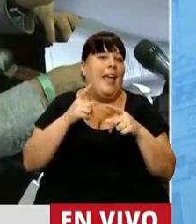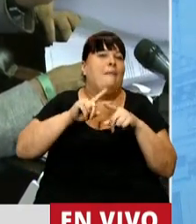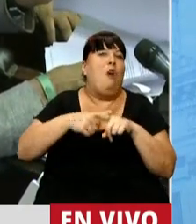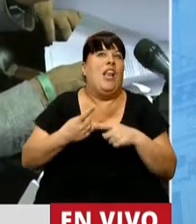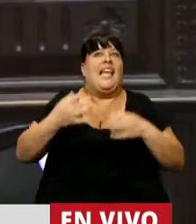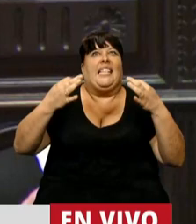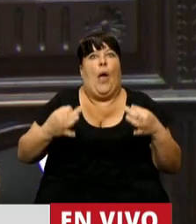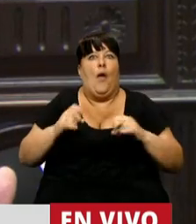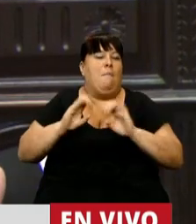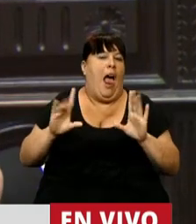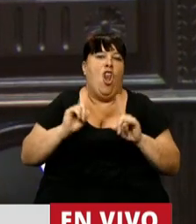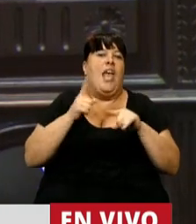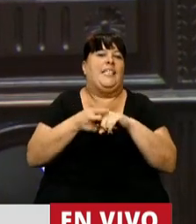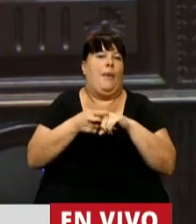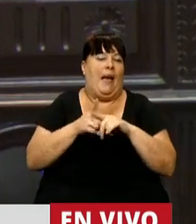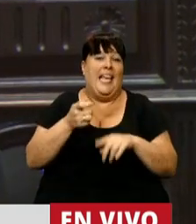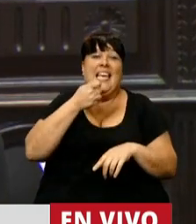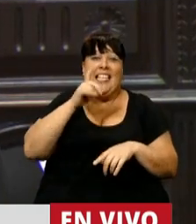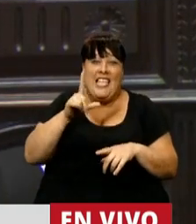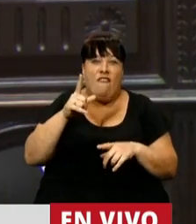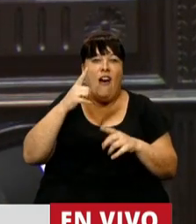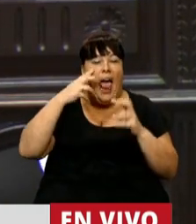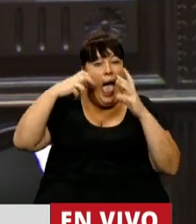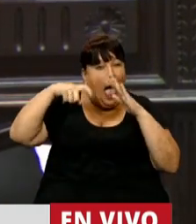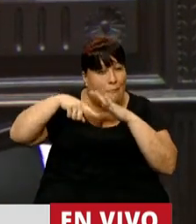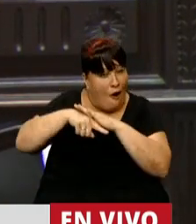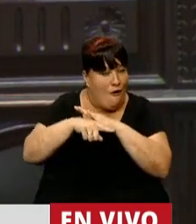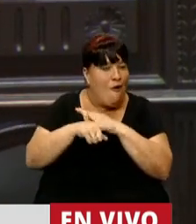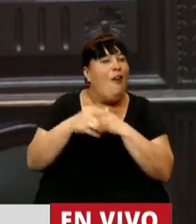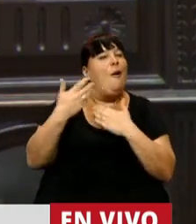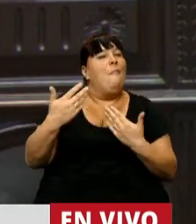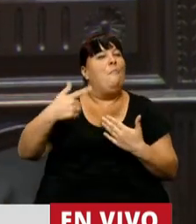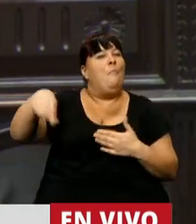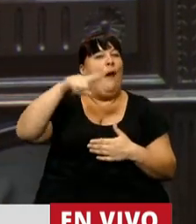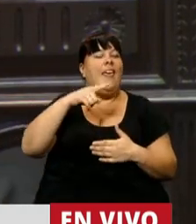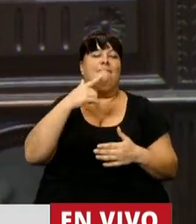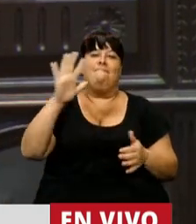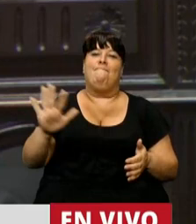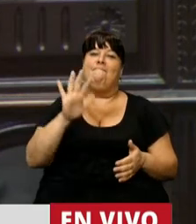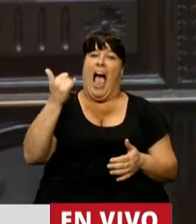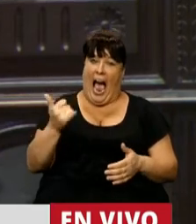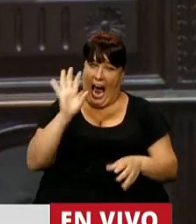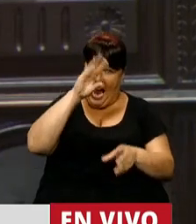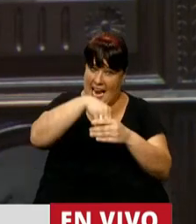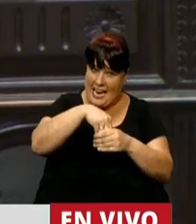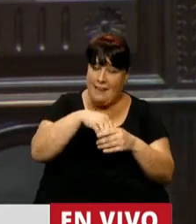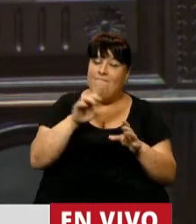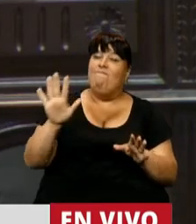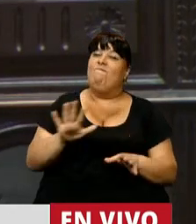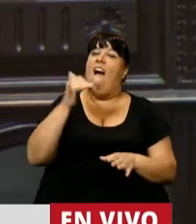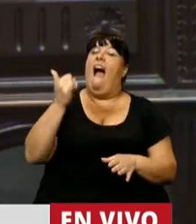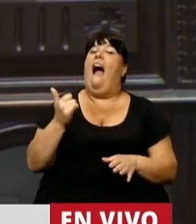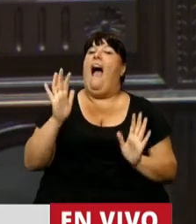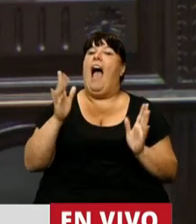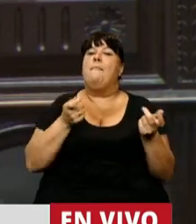políticamente correcto no discutirlas, porque si lo rascamos un poquito, puede ser que muchos pongan en duda la inclusión y pongan en duda